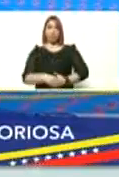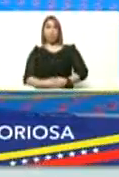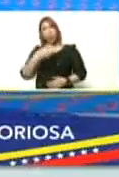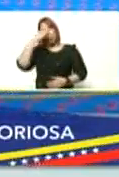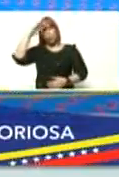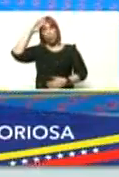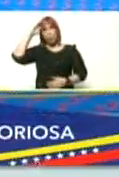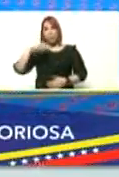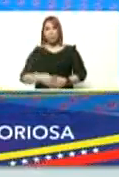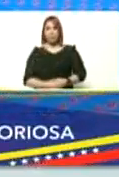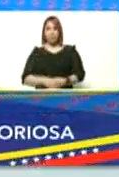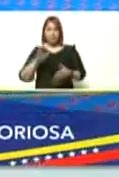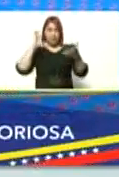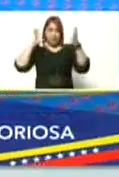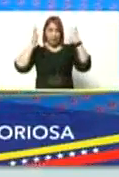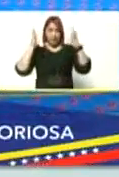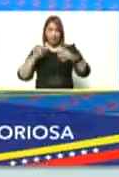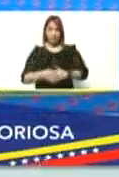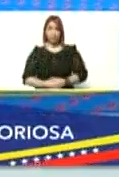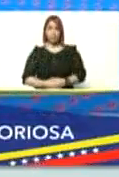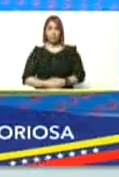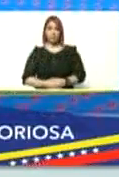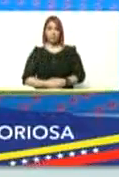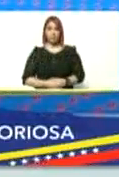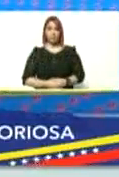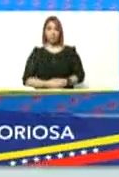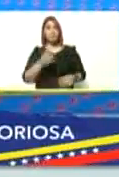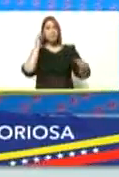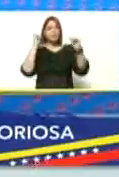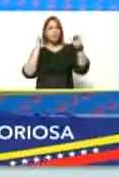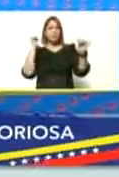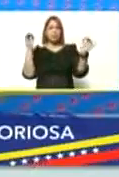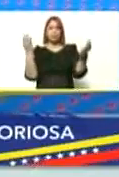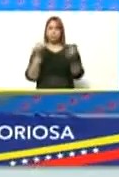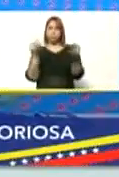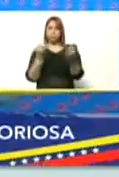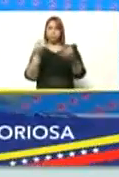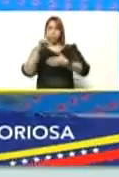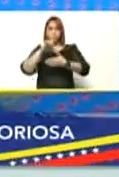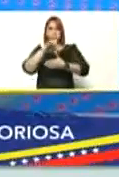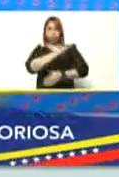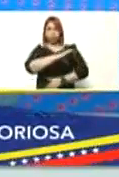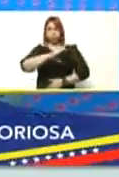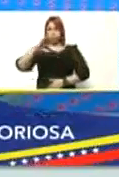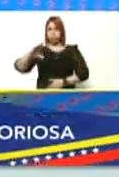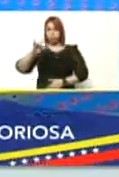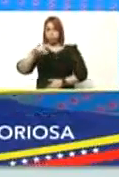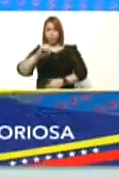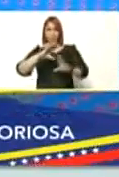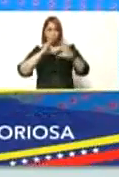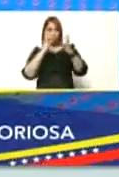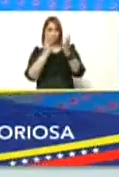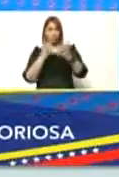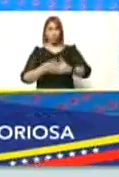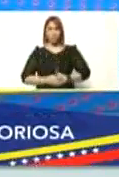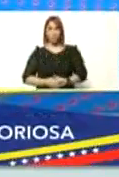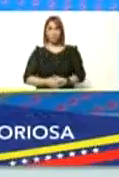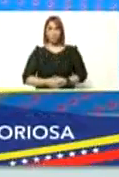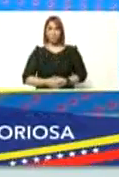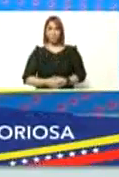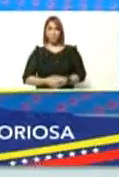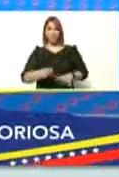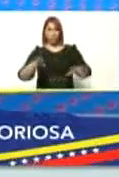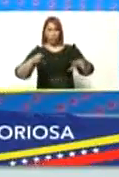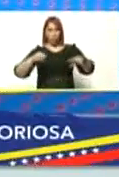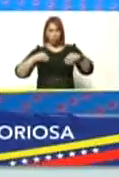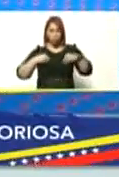Miguel Díaz Canel bueno es una fiesta realmente latinoamericana caribeña y del mundo la toma